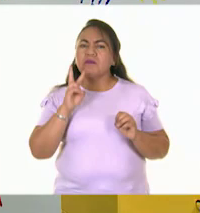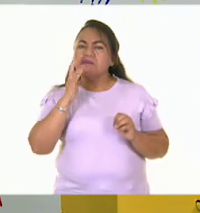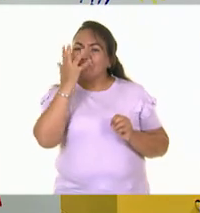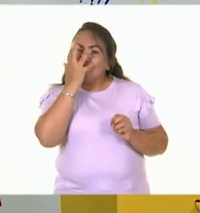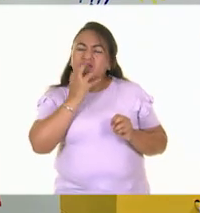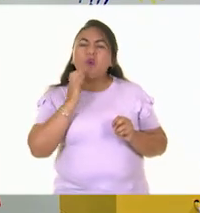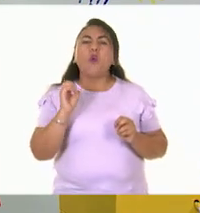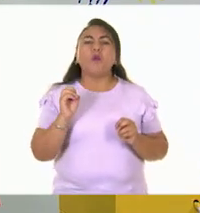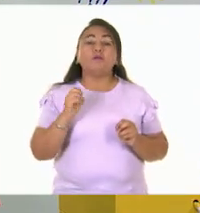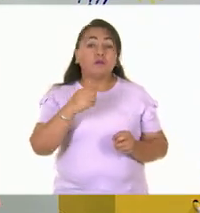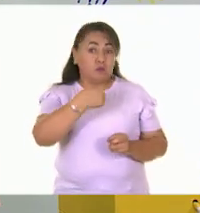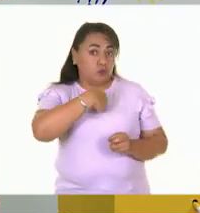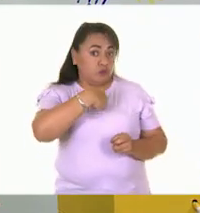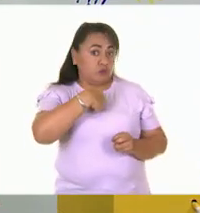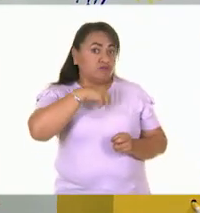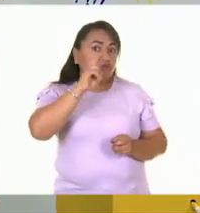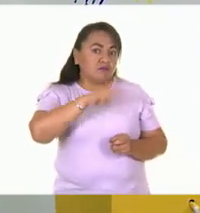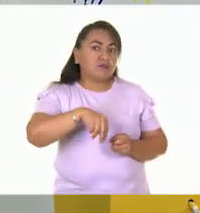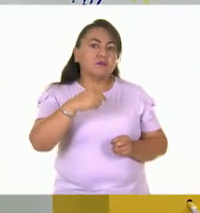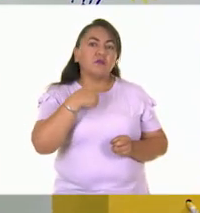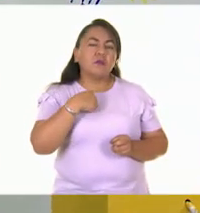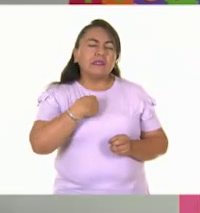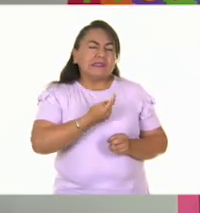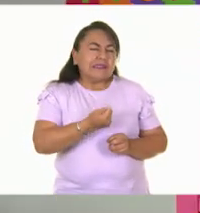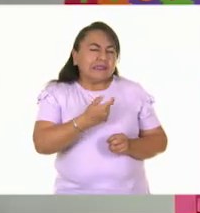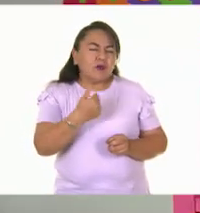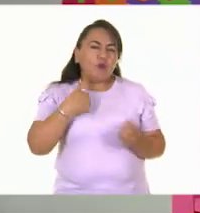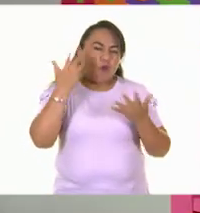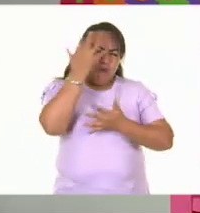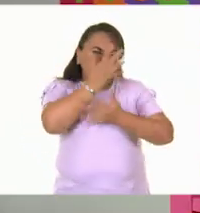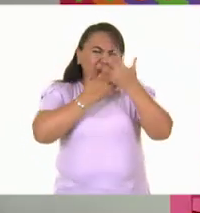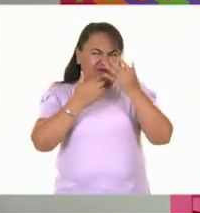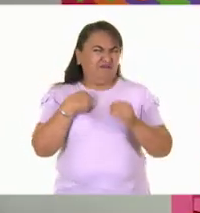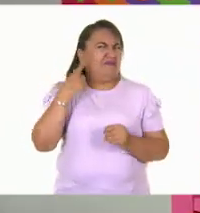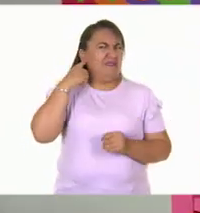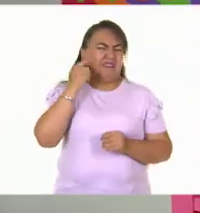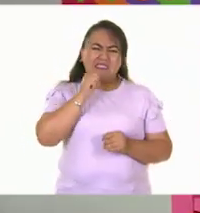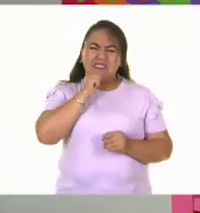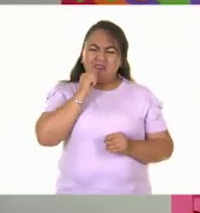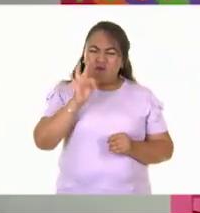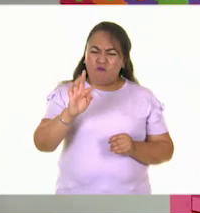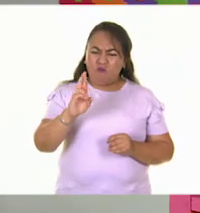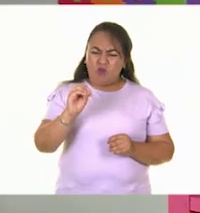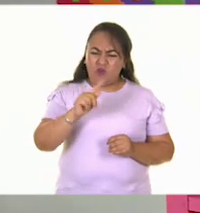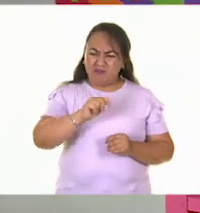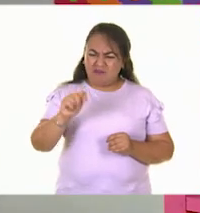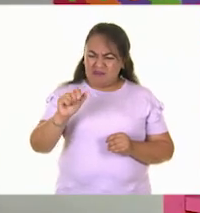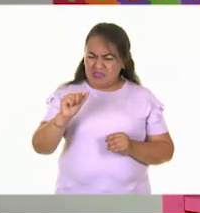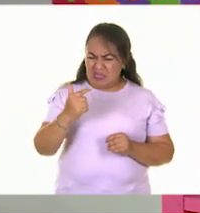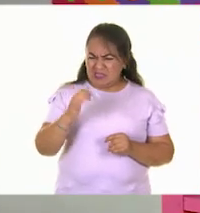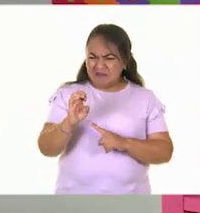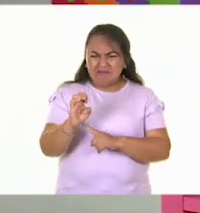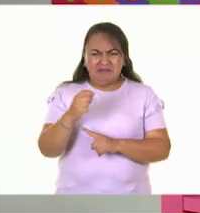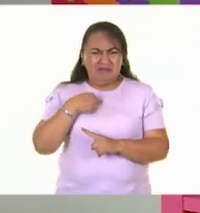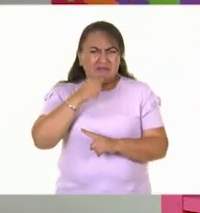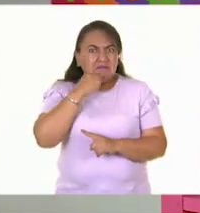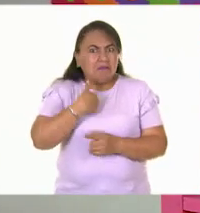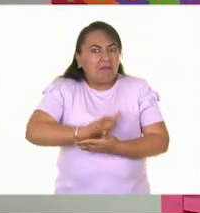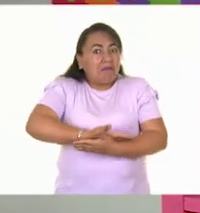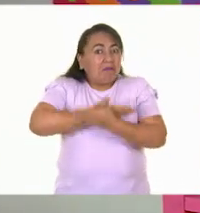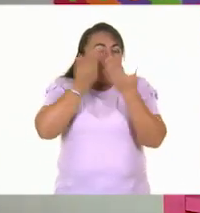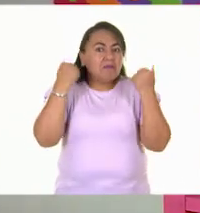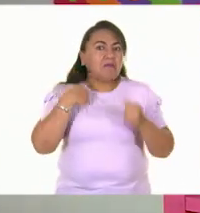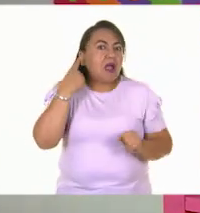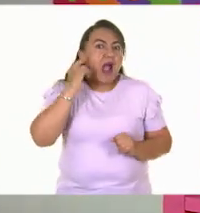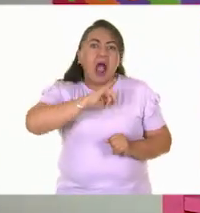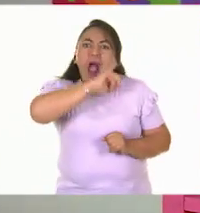triste. Yo, la verdad, estaba un poquito confundida porque dije, ¿frotage? Una técnica para descubrir qué es el frotage. Para empezar, ni siquiera había